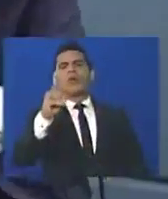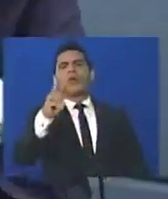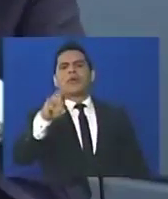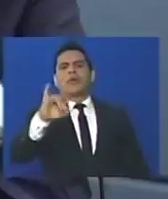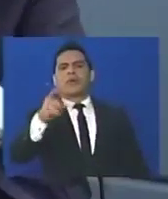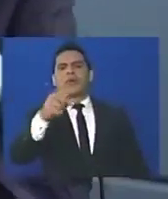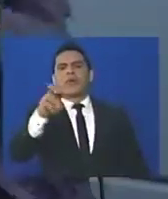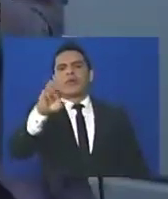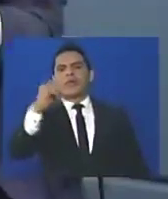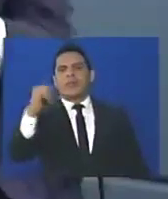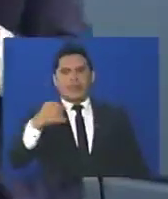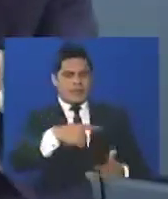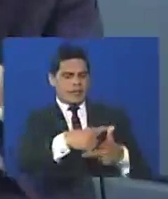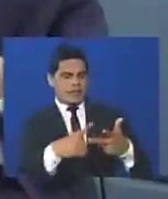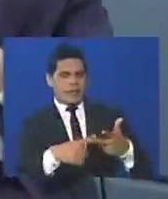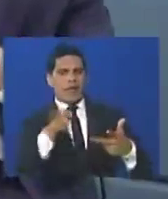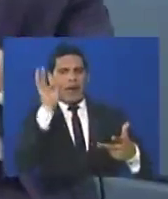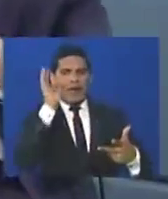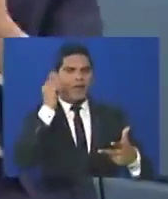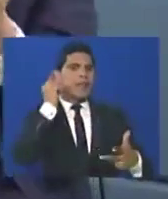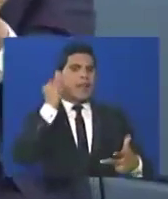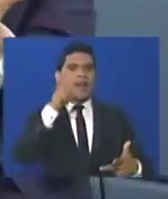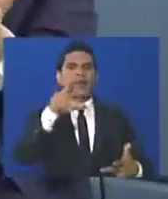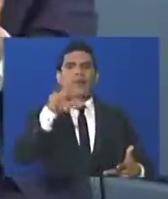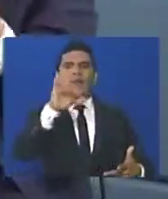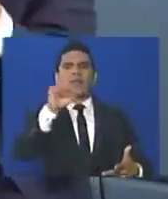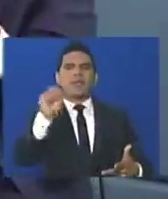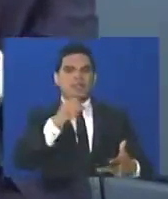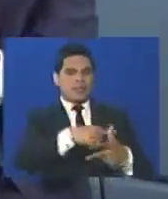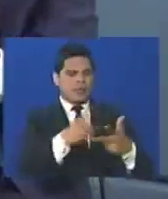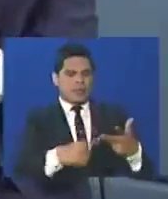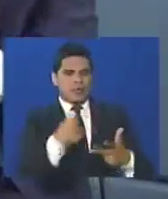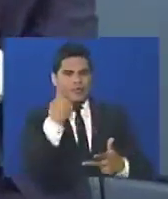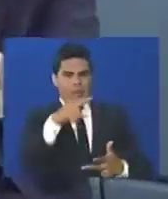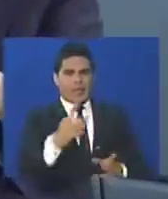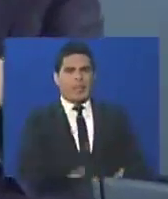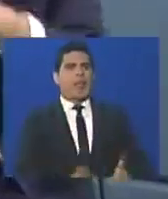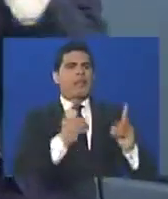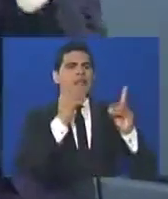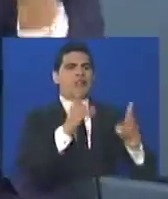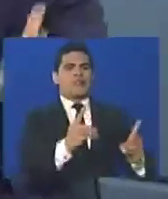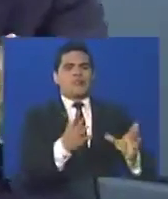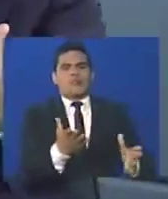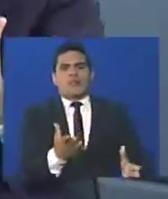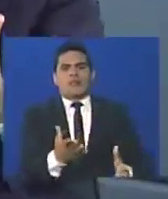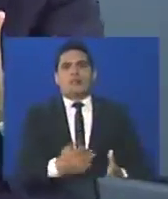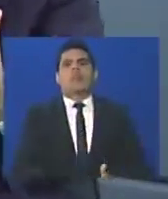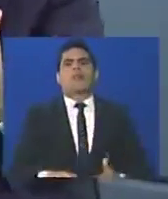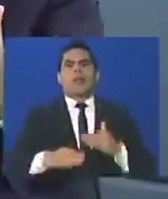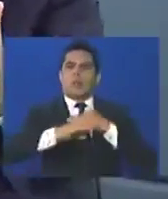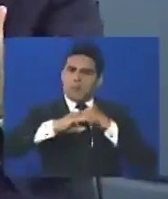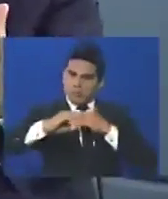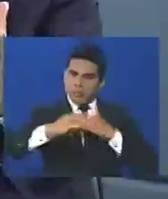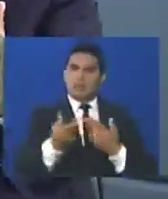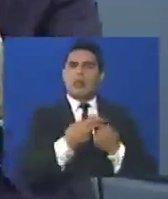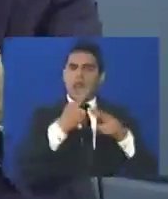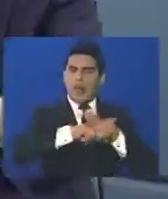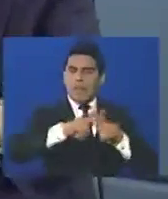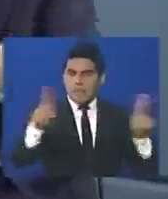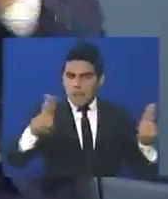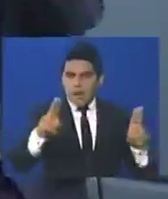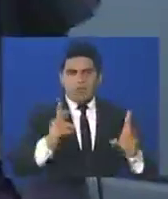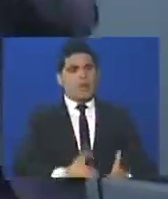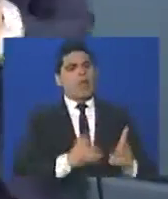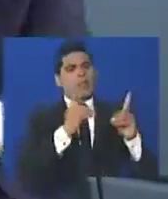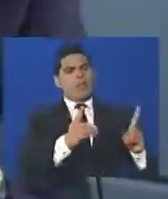con la fiscal Ortega Díaz, con ellos es que tenemos que dialogar, que son los que tienen en sus manos las decisiones para la distensión, que son los que tienen en sus manos